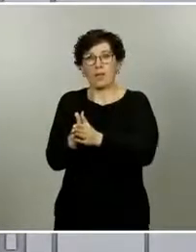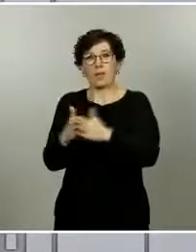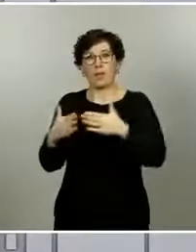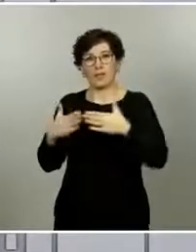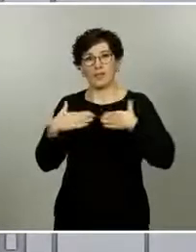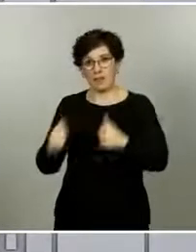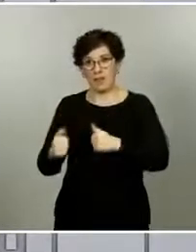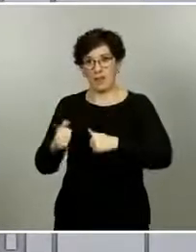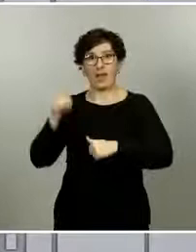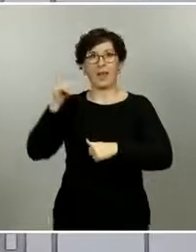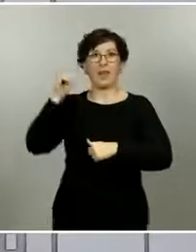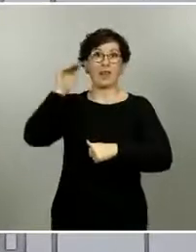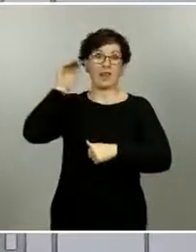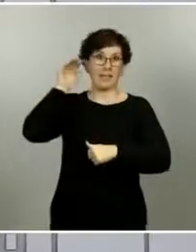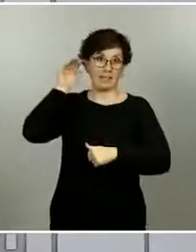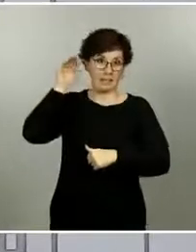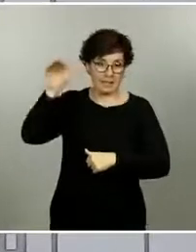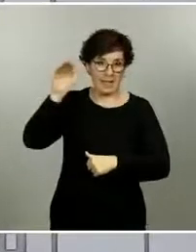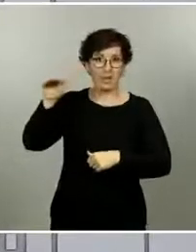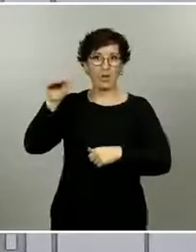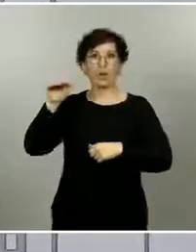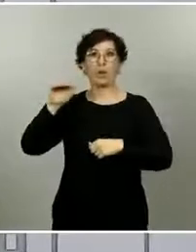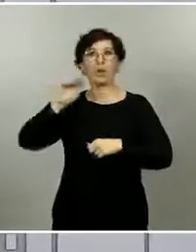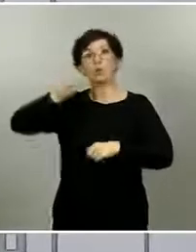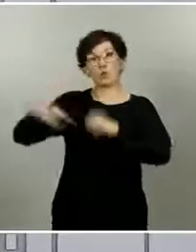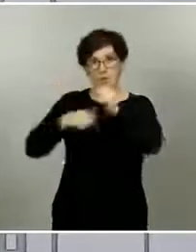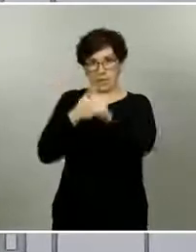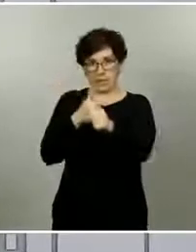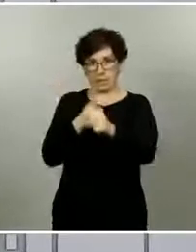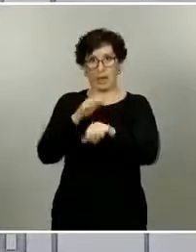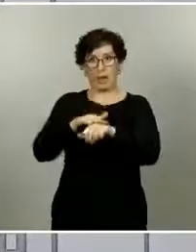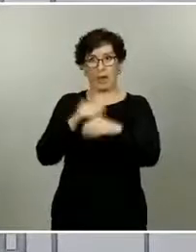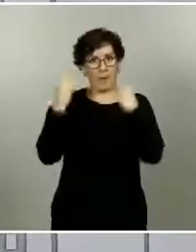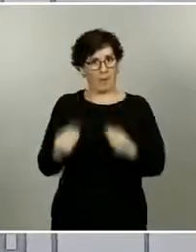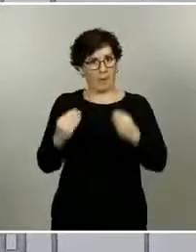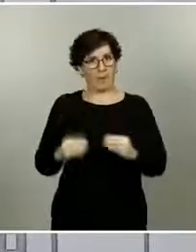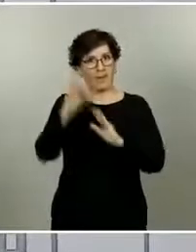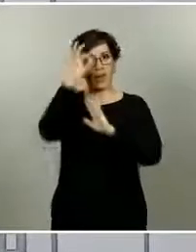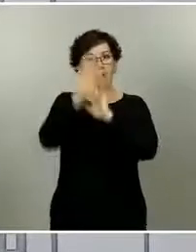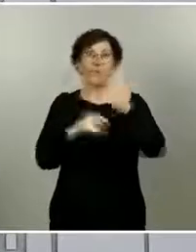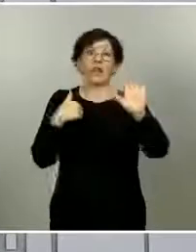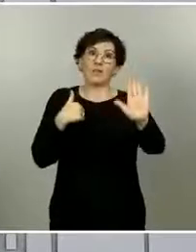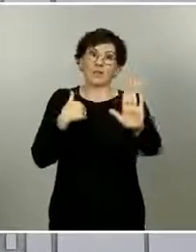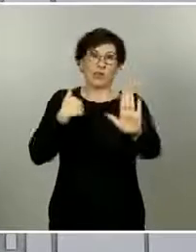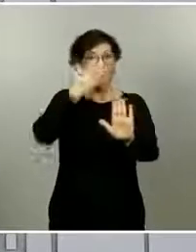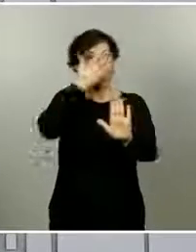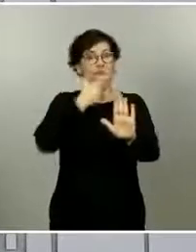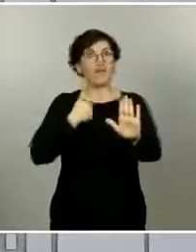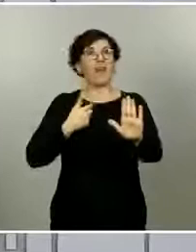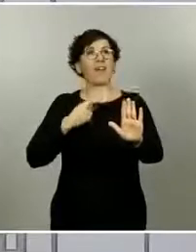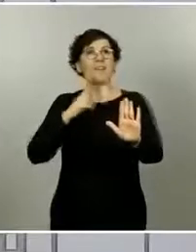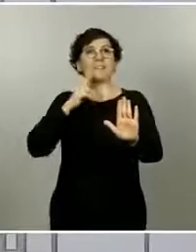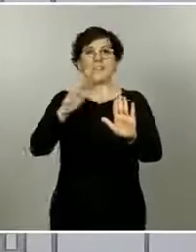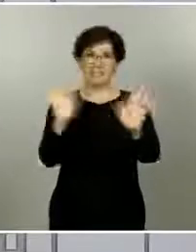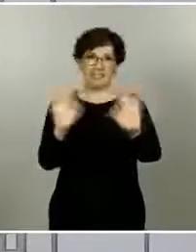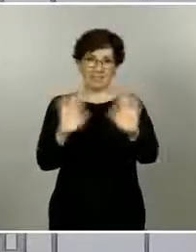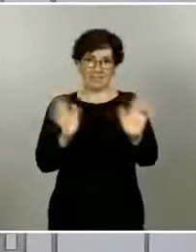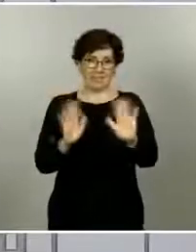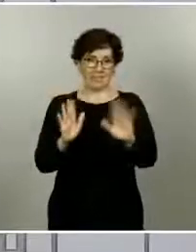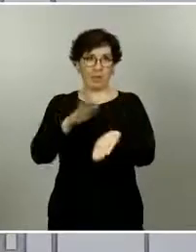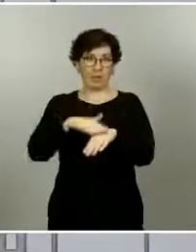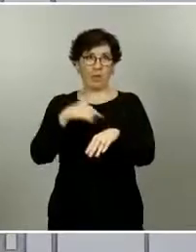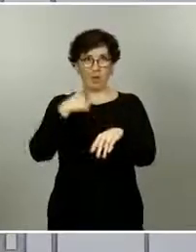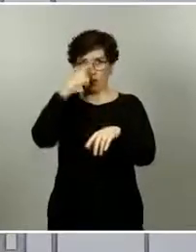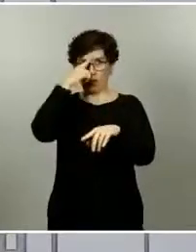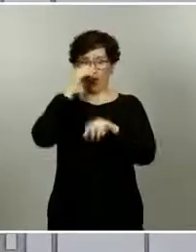Exterior y de la subsecretaría para valorar correctamente la orden preferiría que no no pronunciarme de una forma